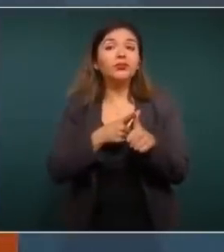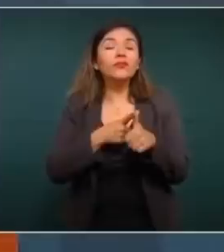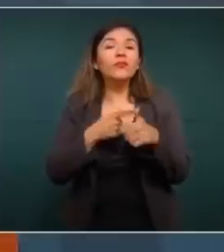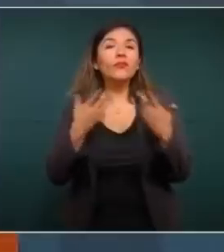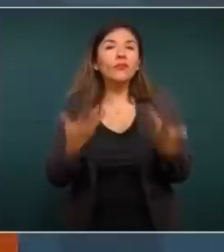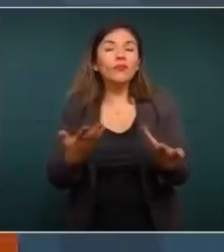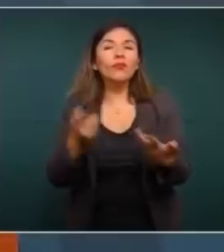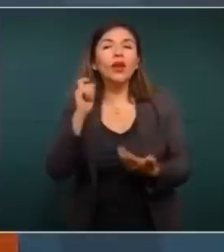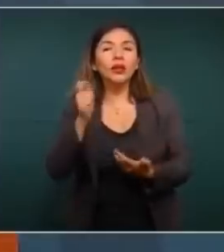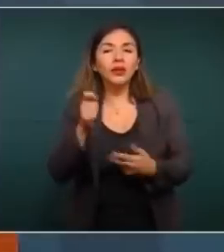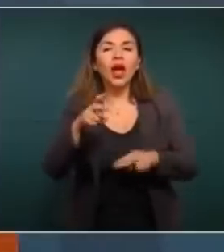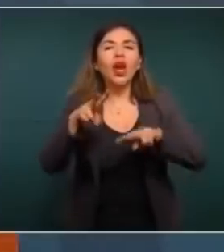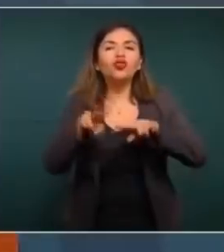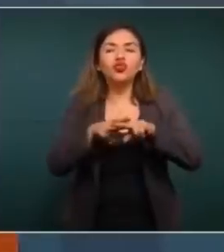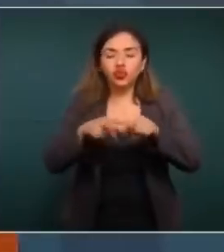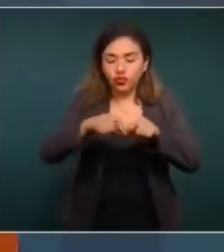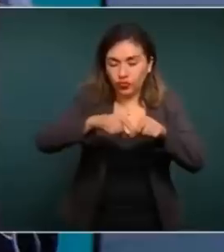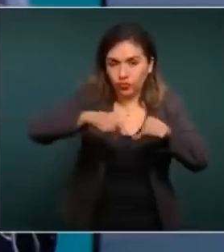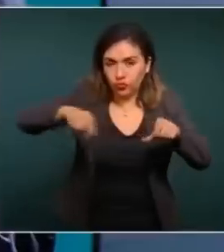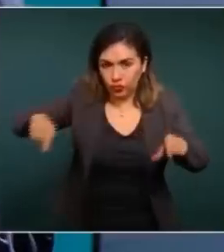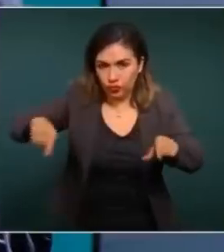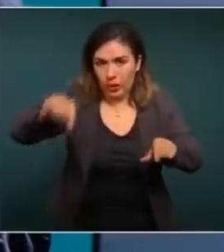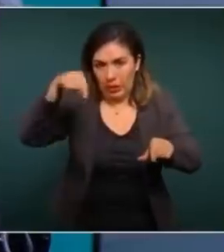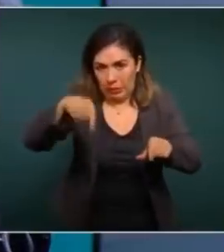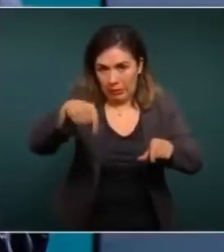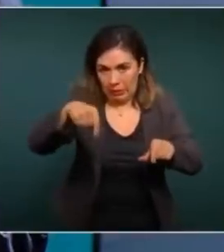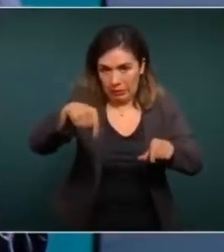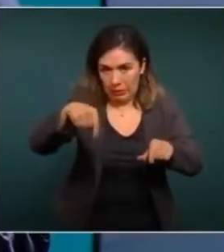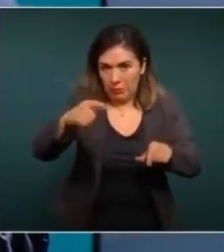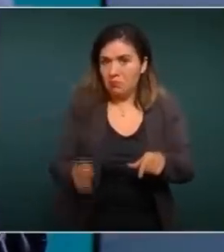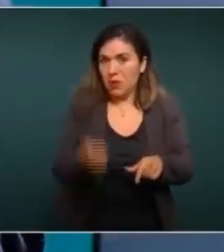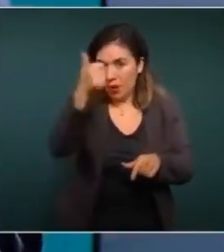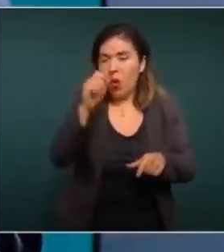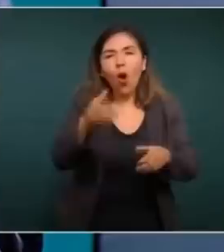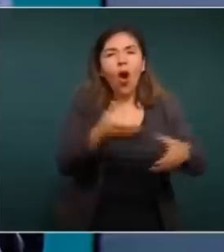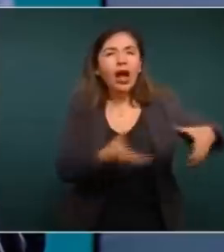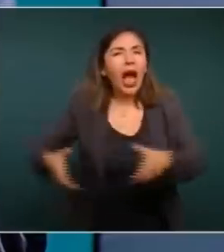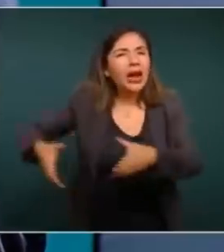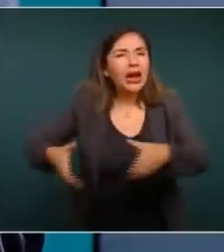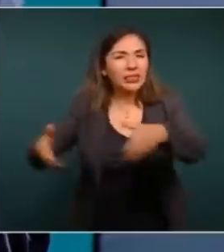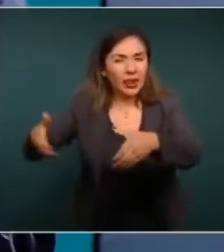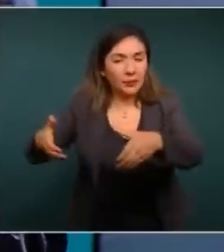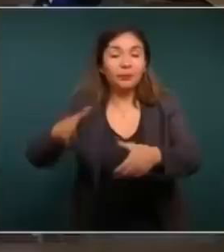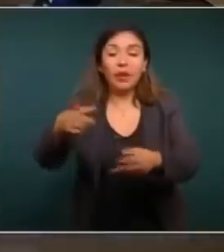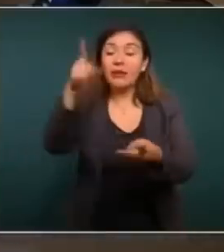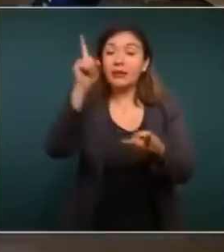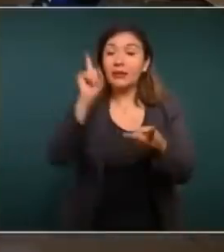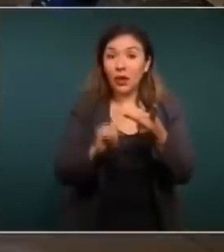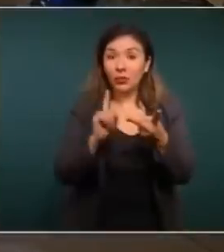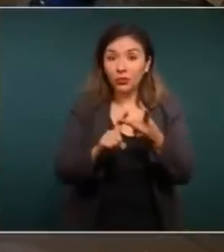es en la vía que existe o en la carretera. Segundo,